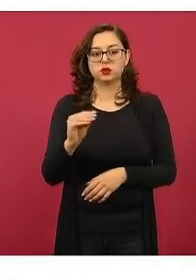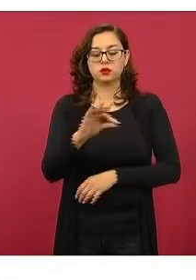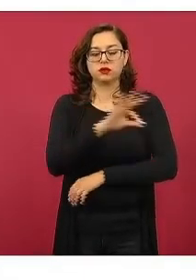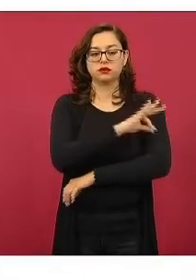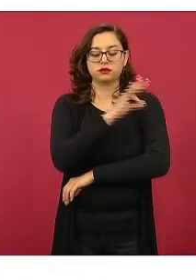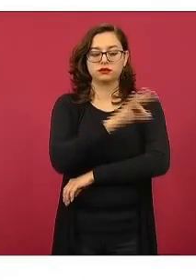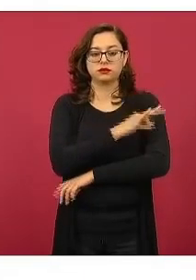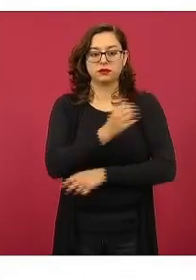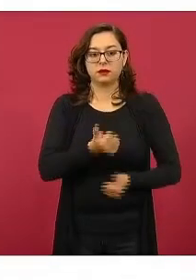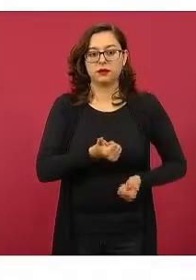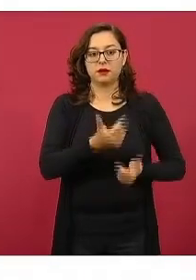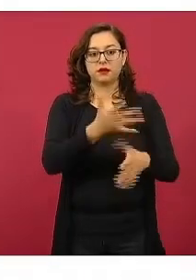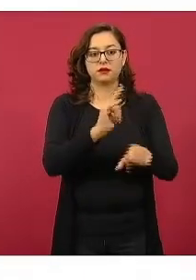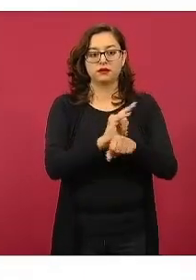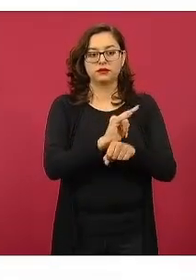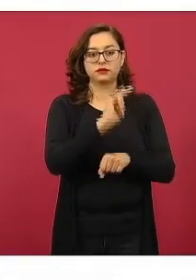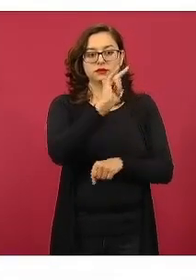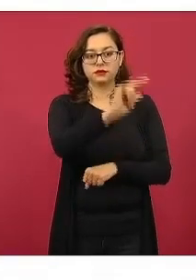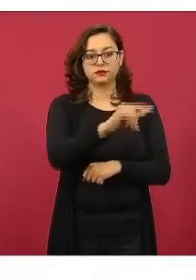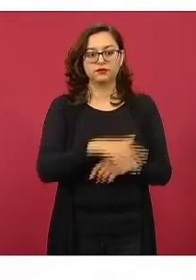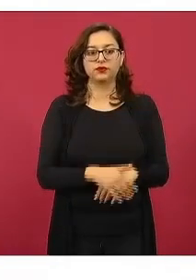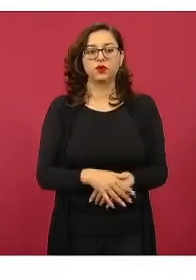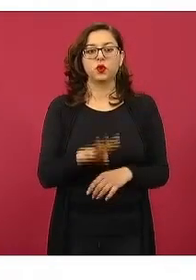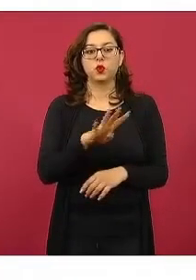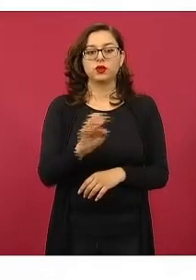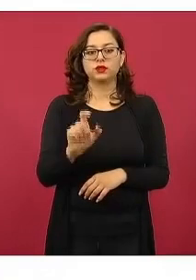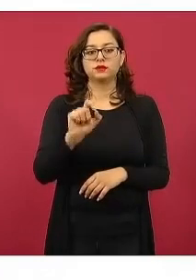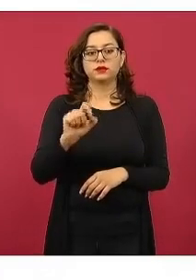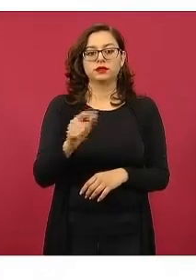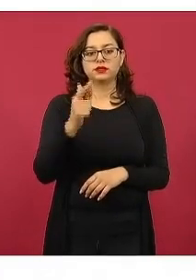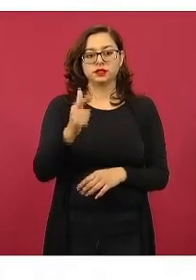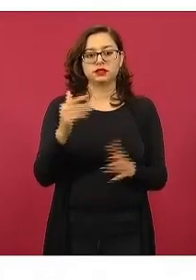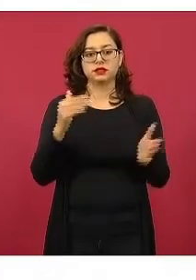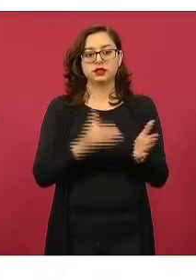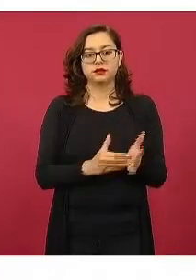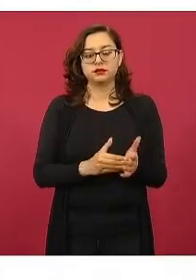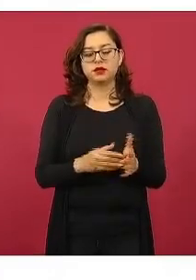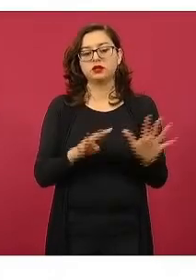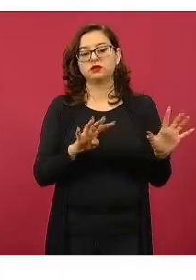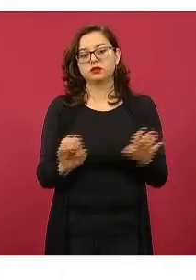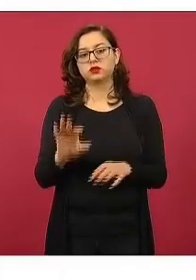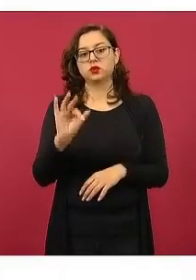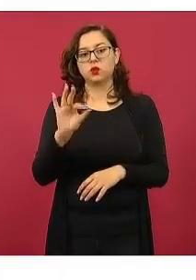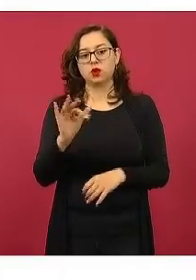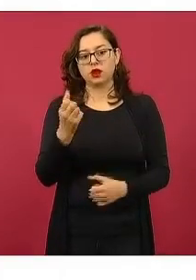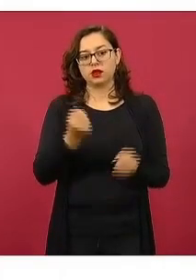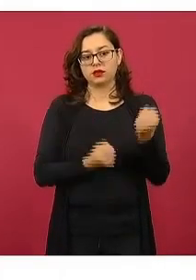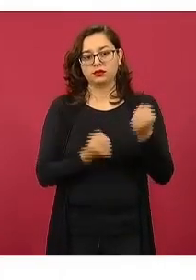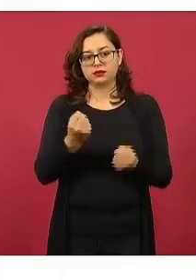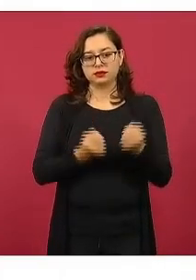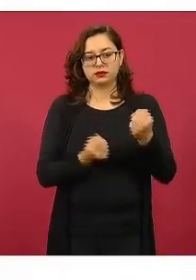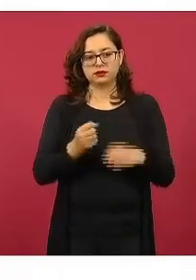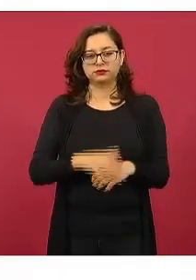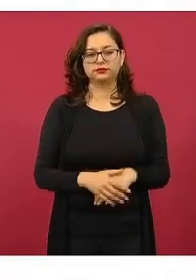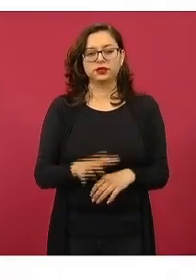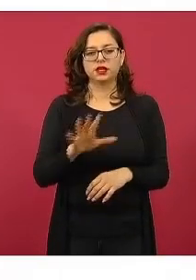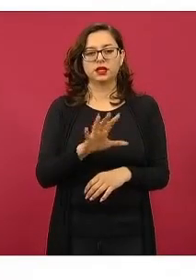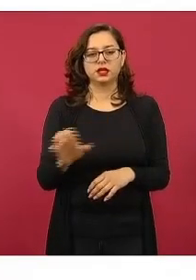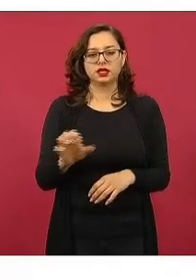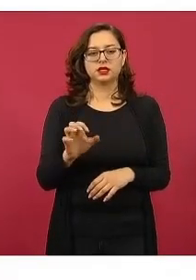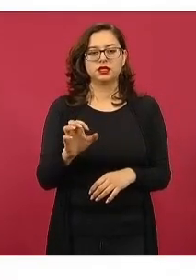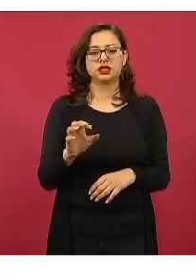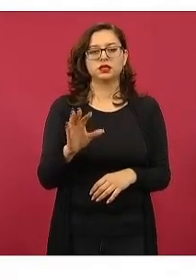fueron por vía aérea 427.940, por vía terrestre 549.350.